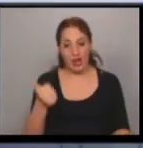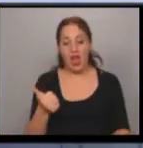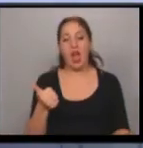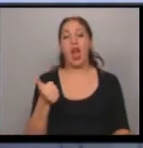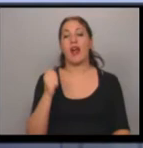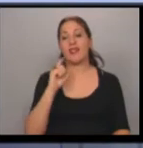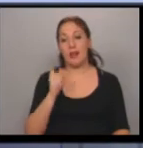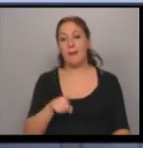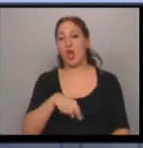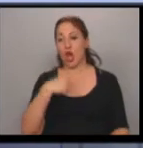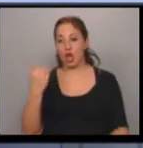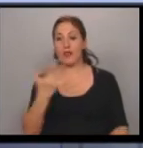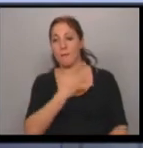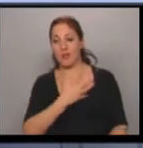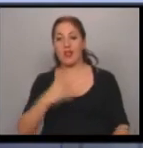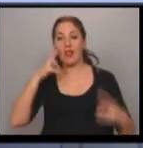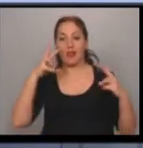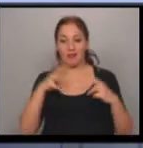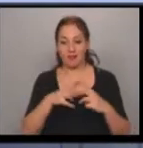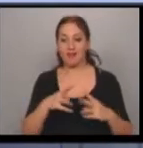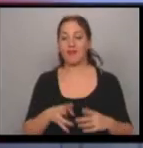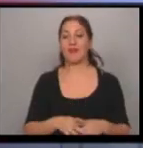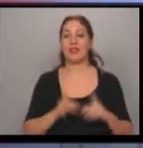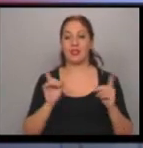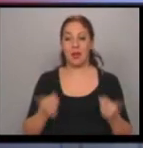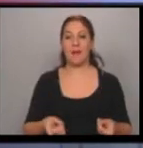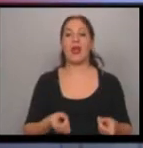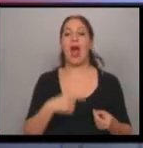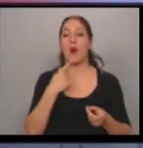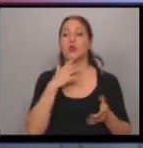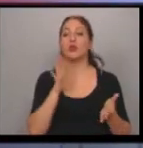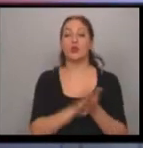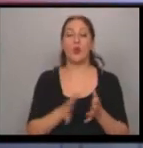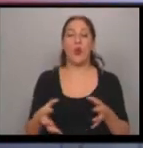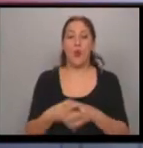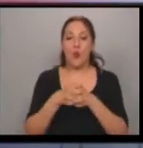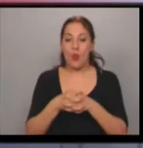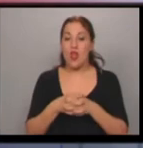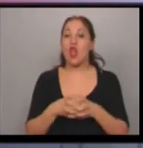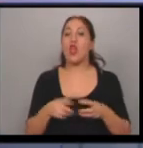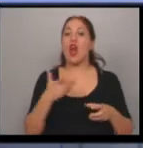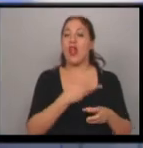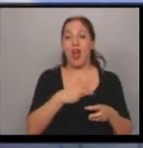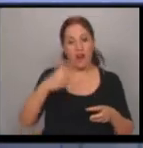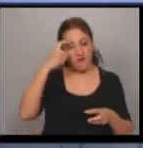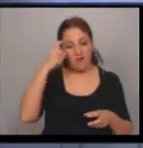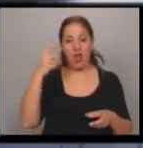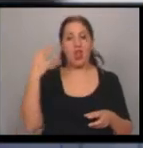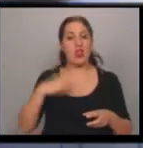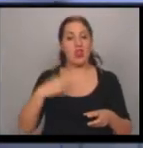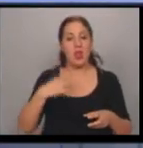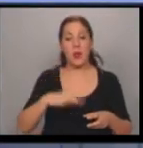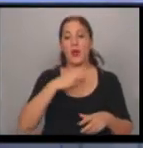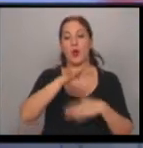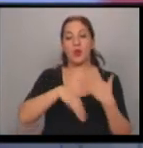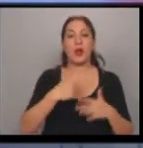y otros mandatarios se encontraron con él en distintos momentos. También habló de la unidad, habló de que nuestra fe, dijo el Papa, debe ser revolucionaria y